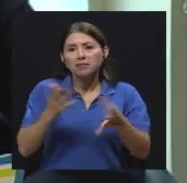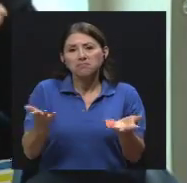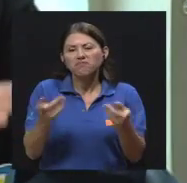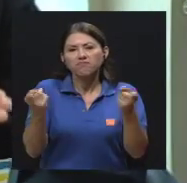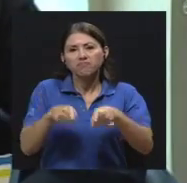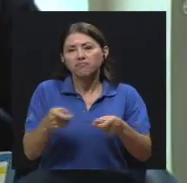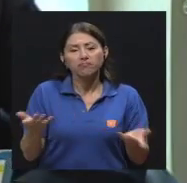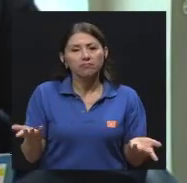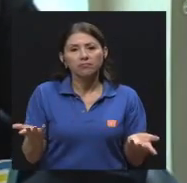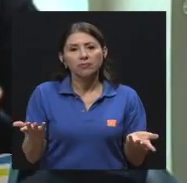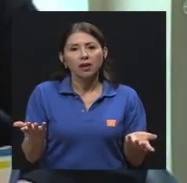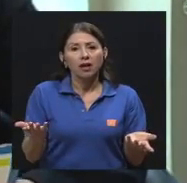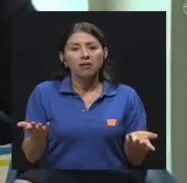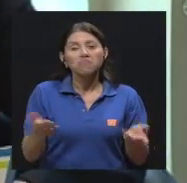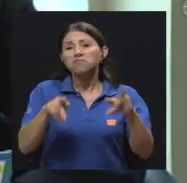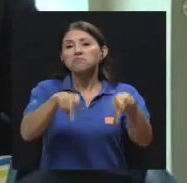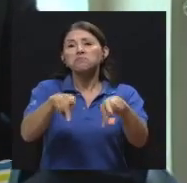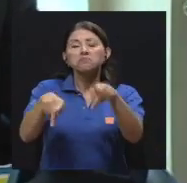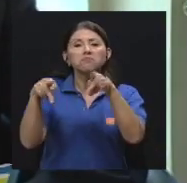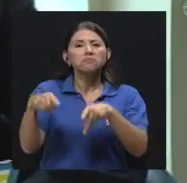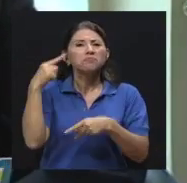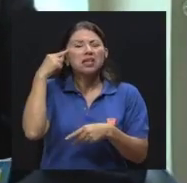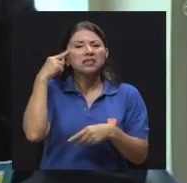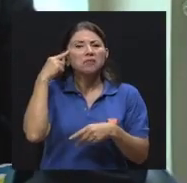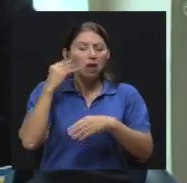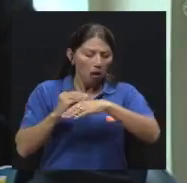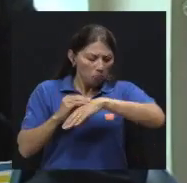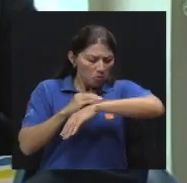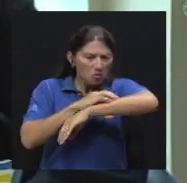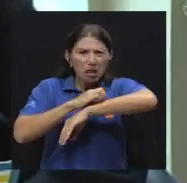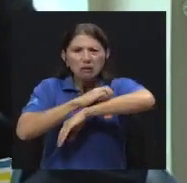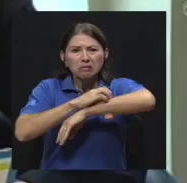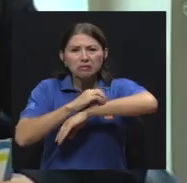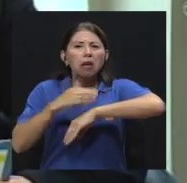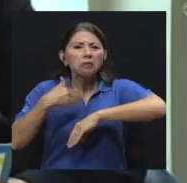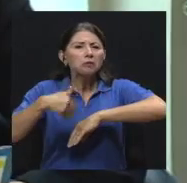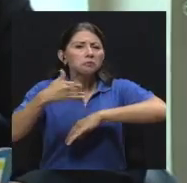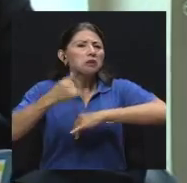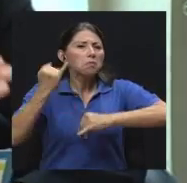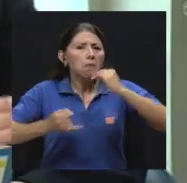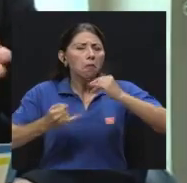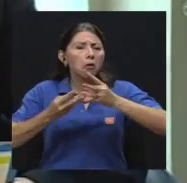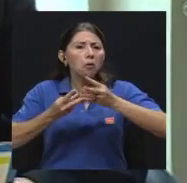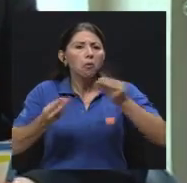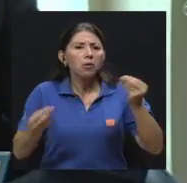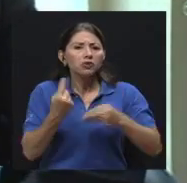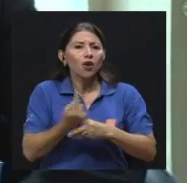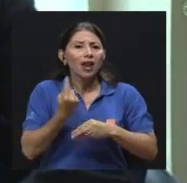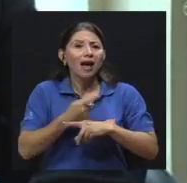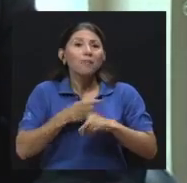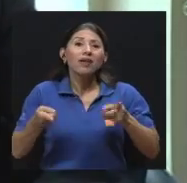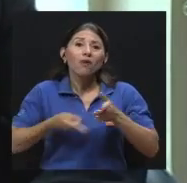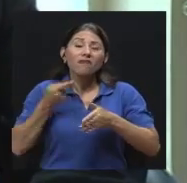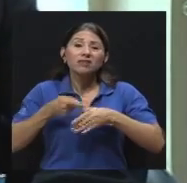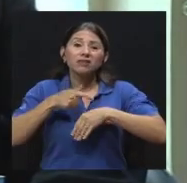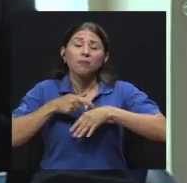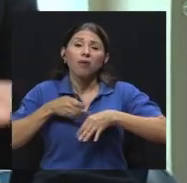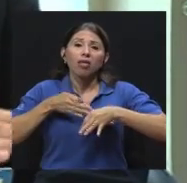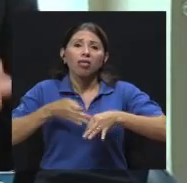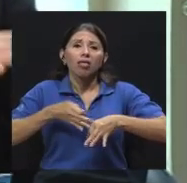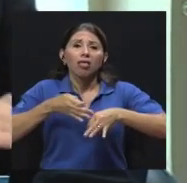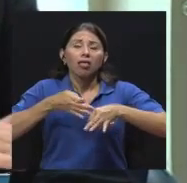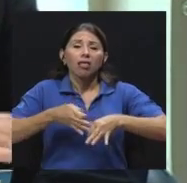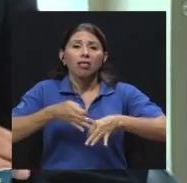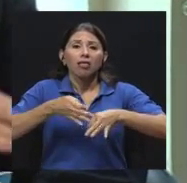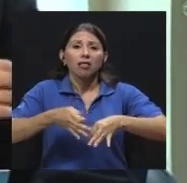sucede es que piensan que se les va a pasar sola normalmente y a veces hace que el tiempo se prolongue mucho y cuando